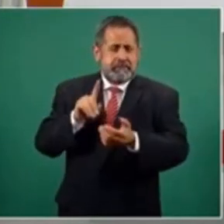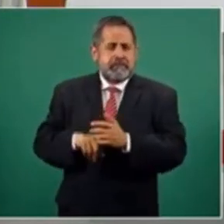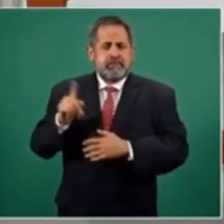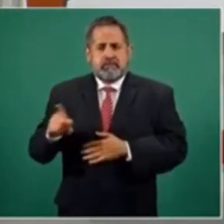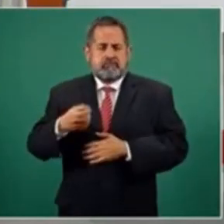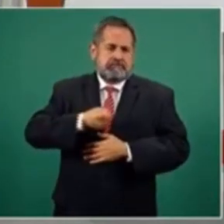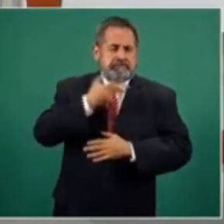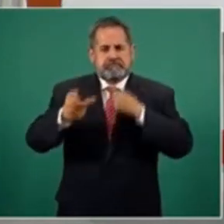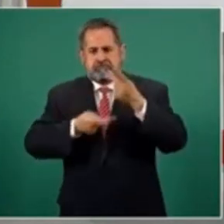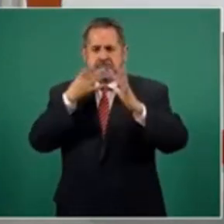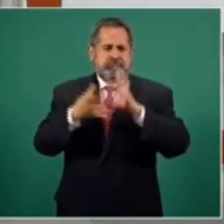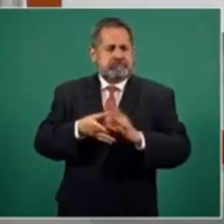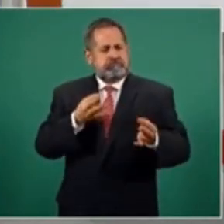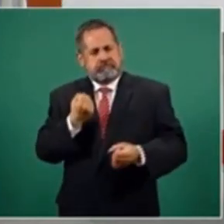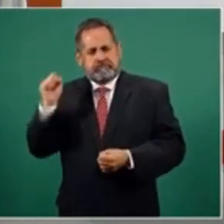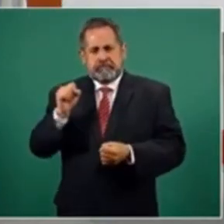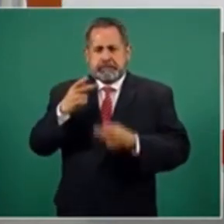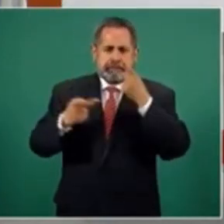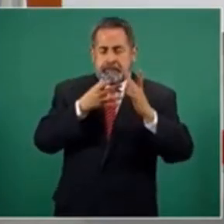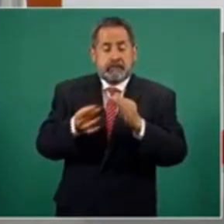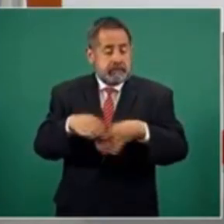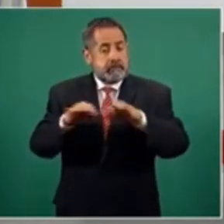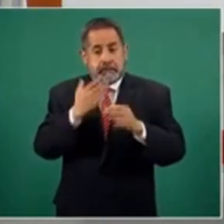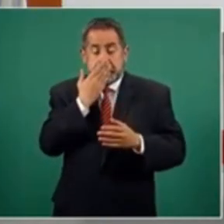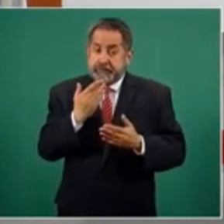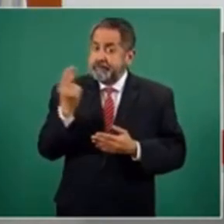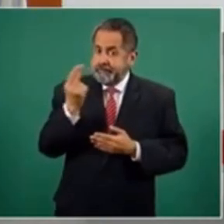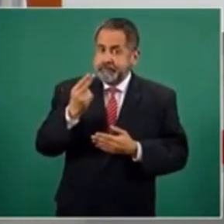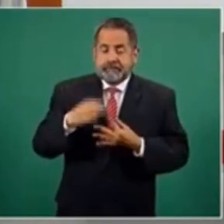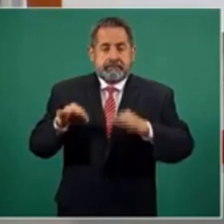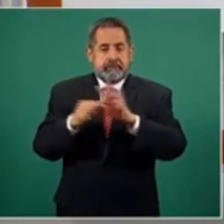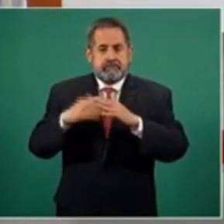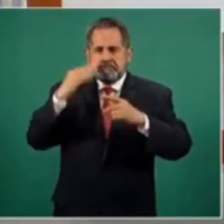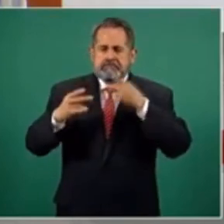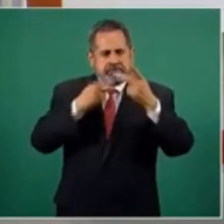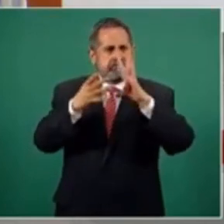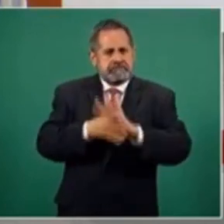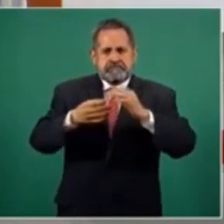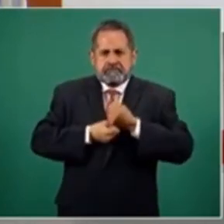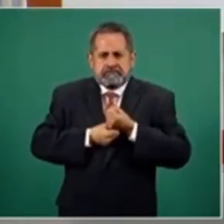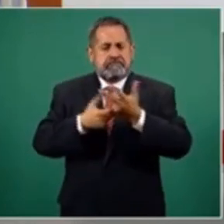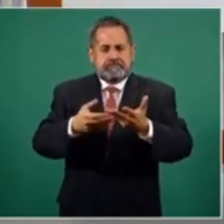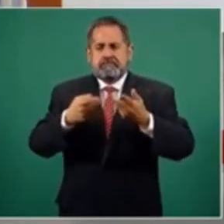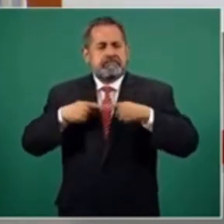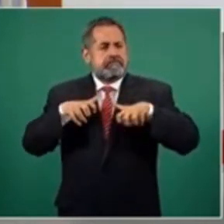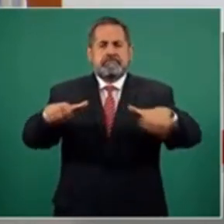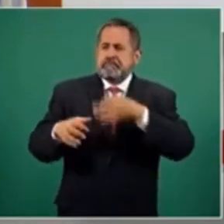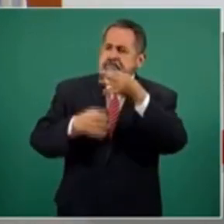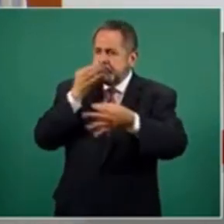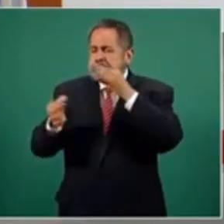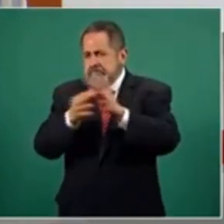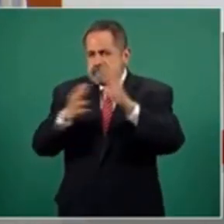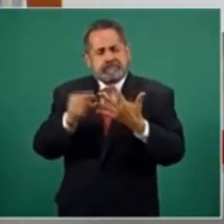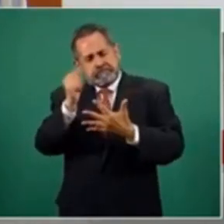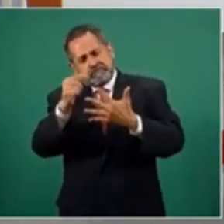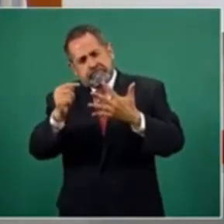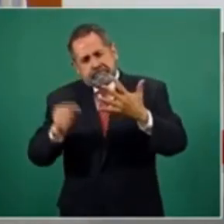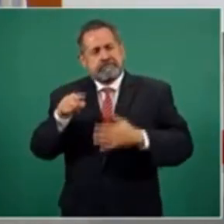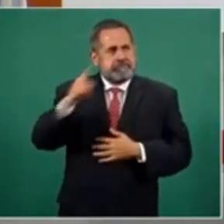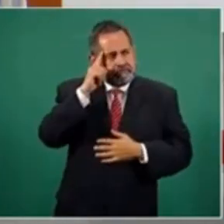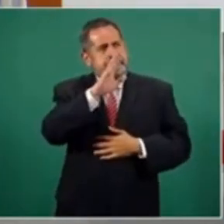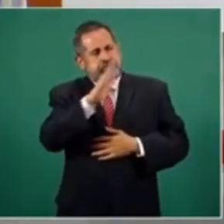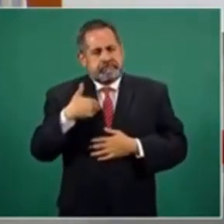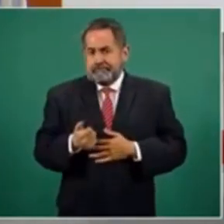capacidad de exposición. Porque es muy importante saber transmitirle al pueblo lo que debe